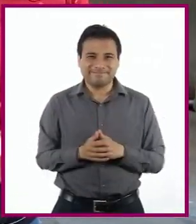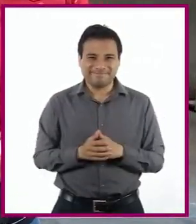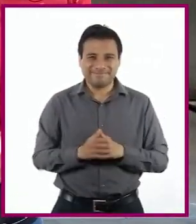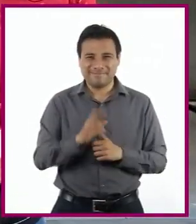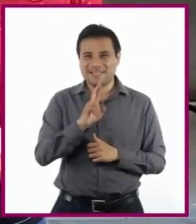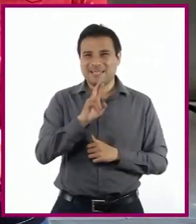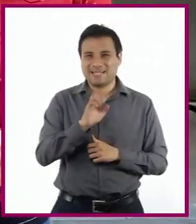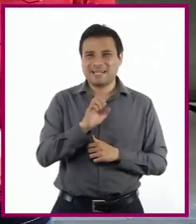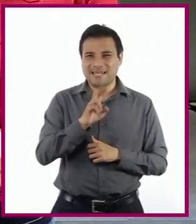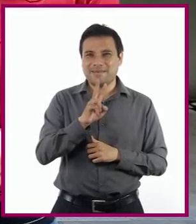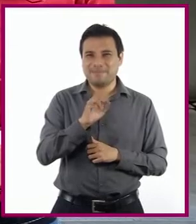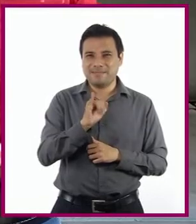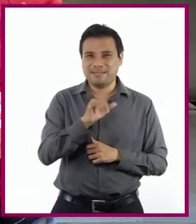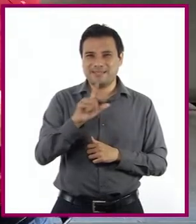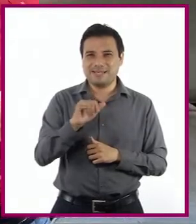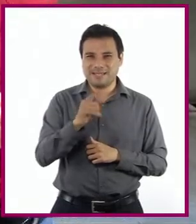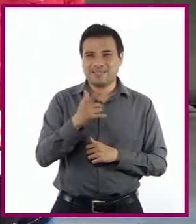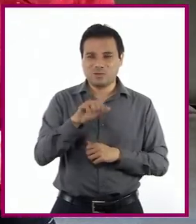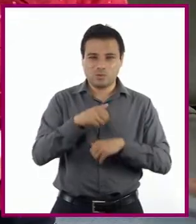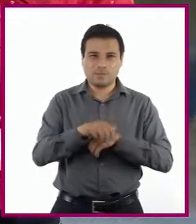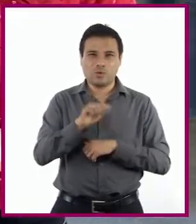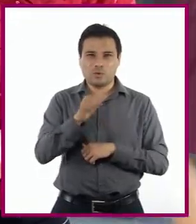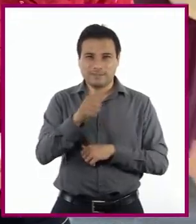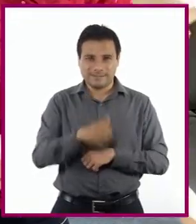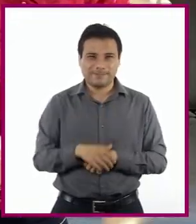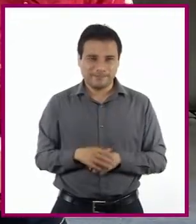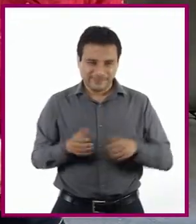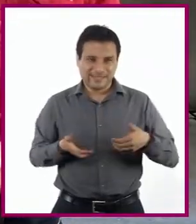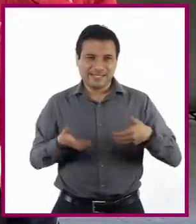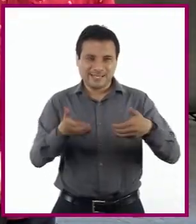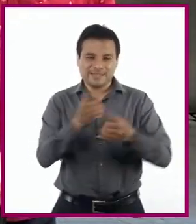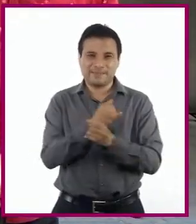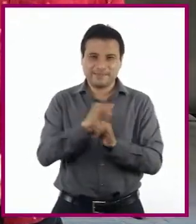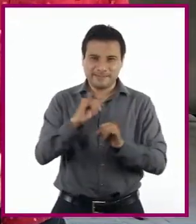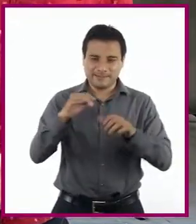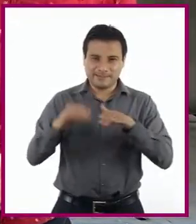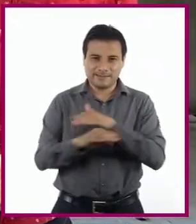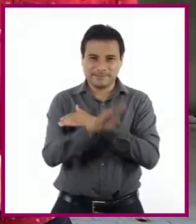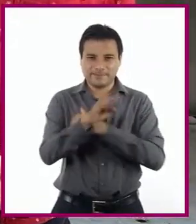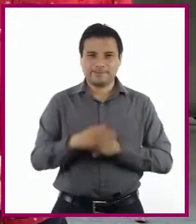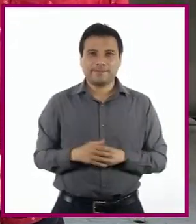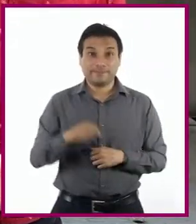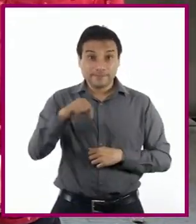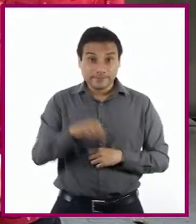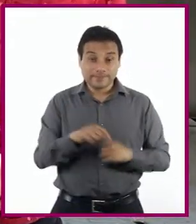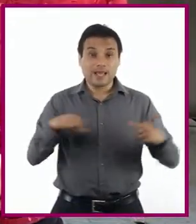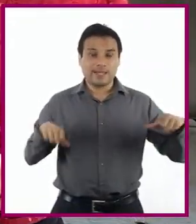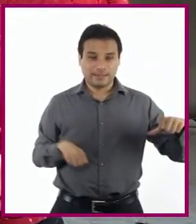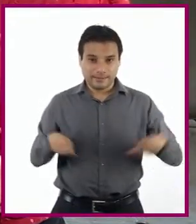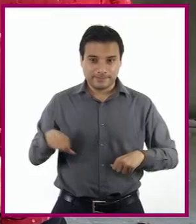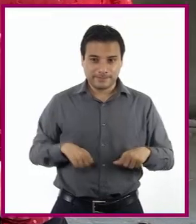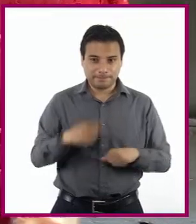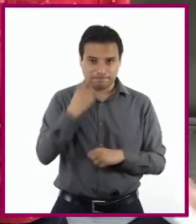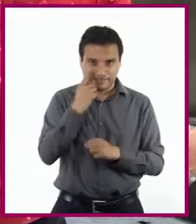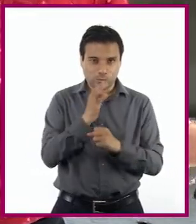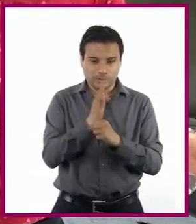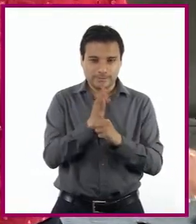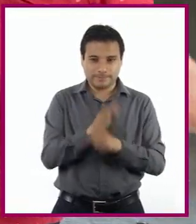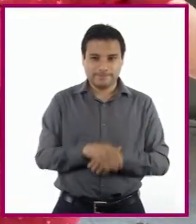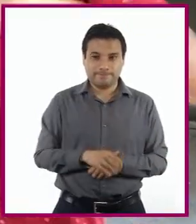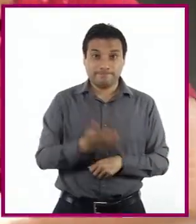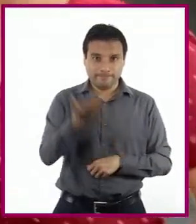Número 11 La entrada es por la calle De Independencia Aquí vamos a hacer la actividad De nuestra sesión de artes